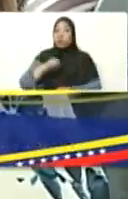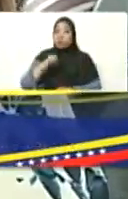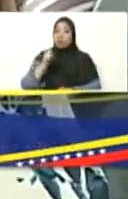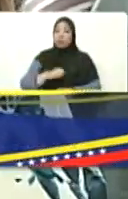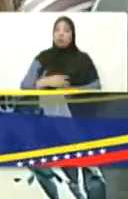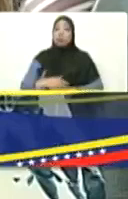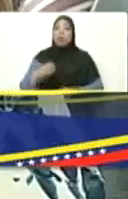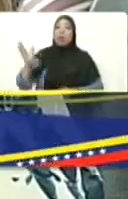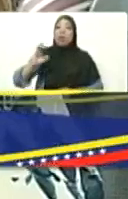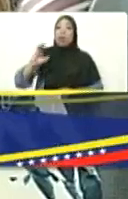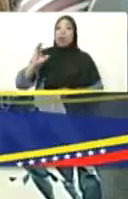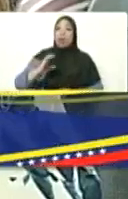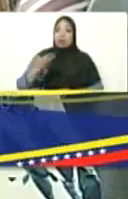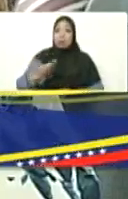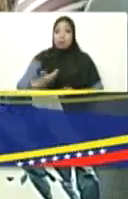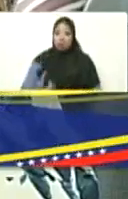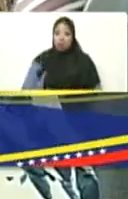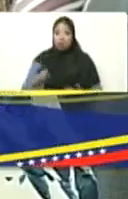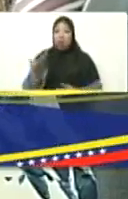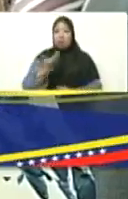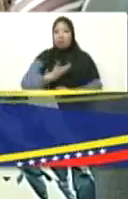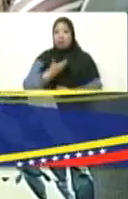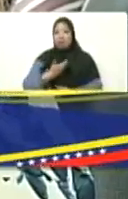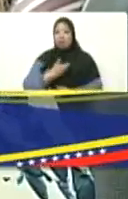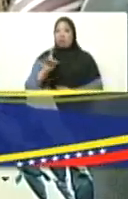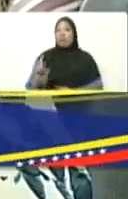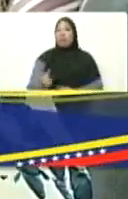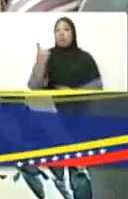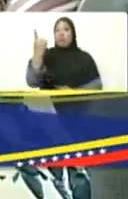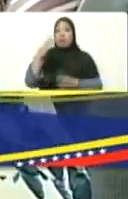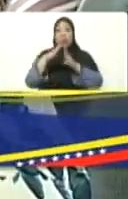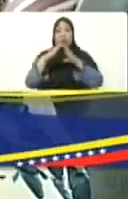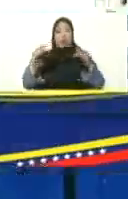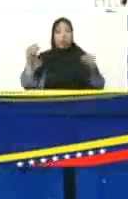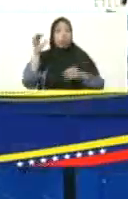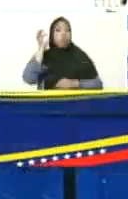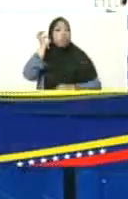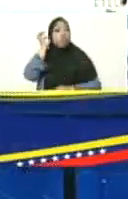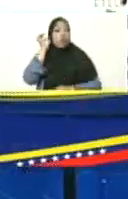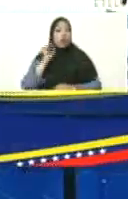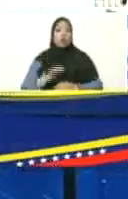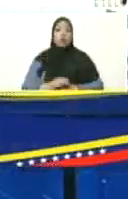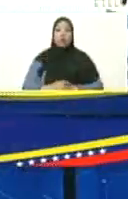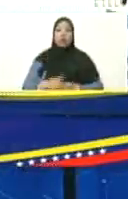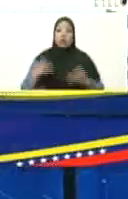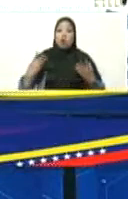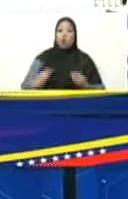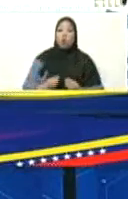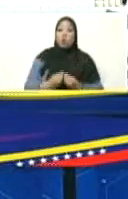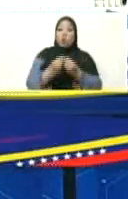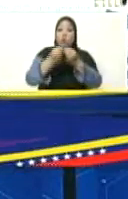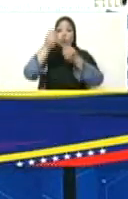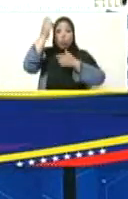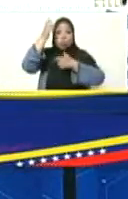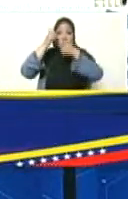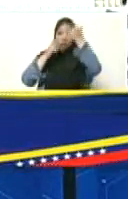de Caracas la alcaldesa, la primera en todo. Con nuestro comandante Chávez como